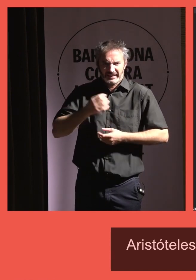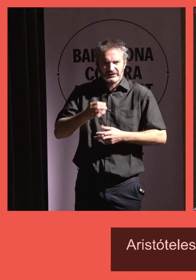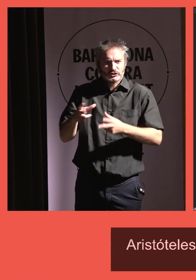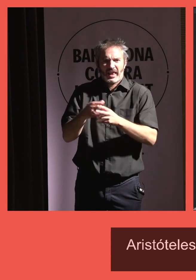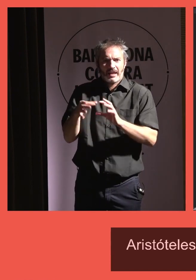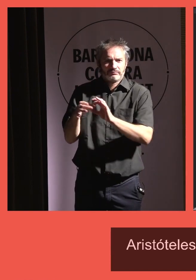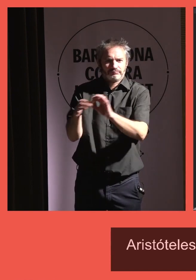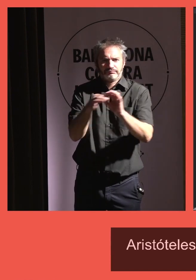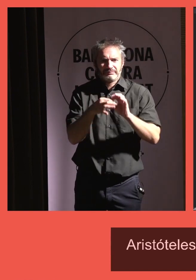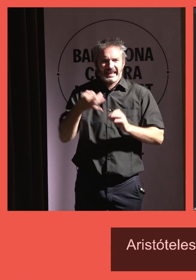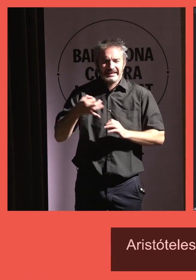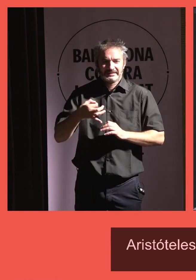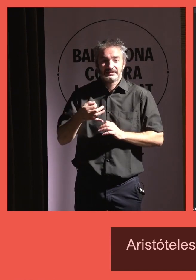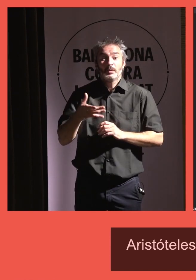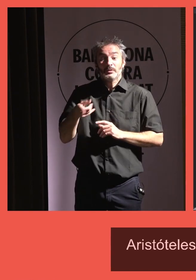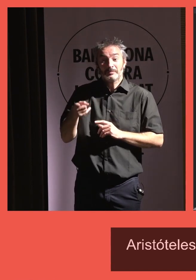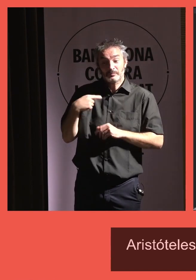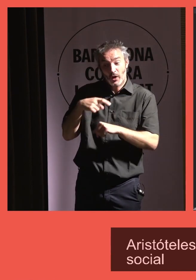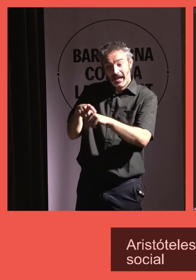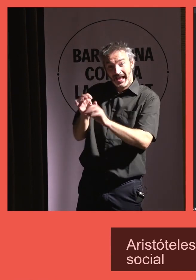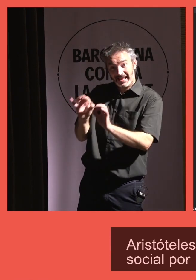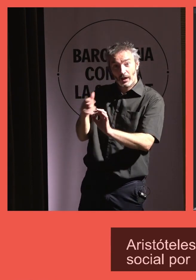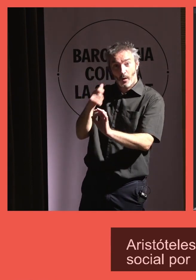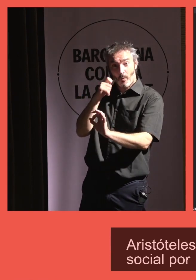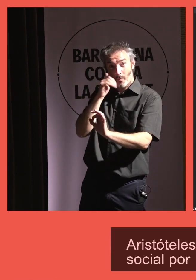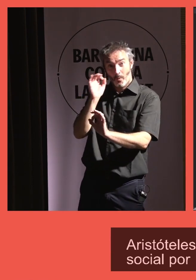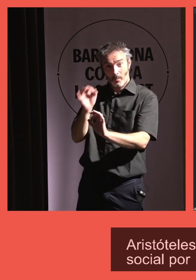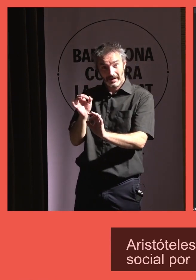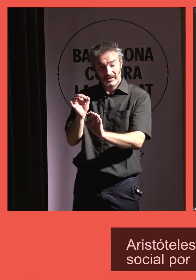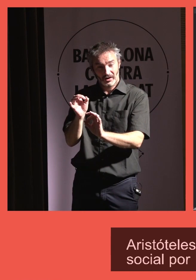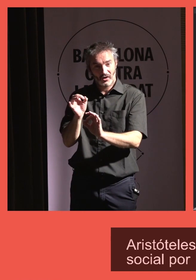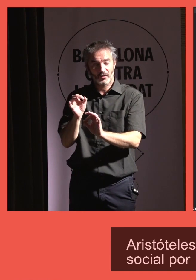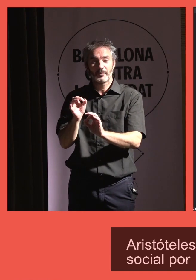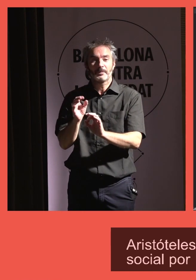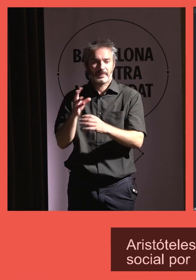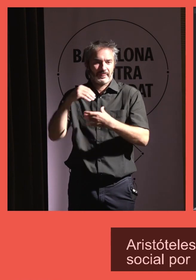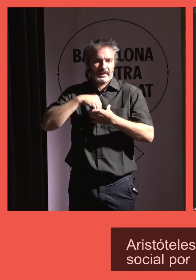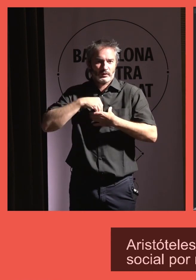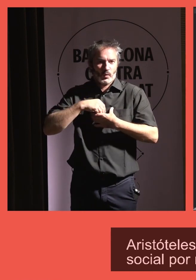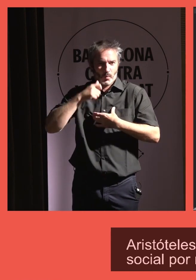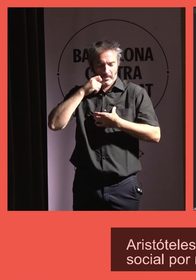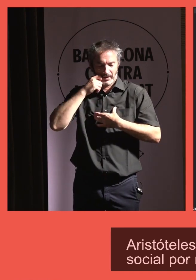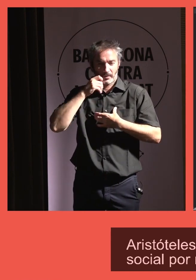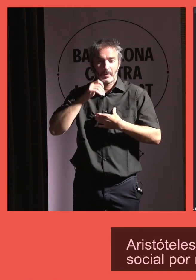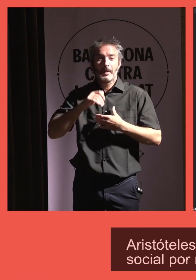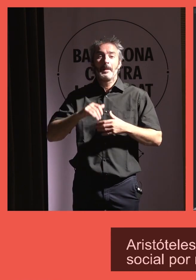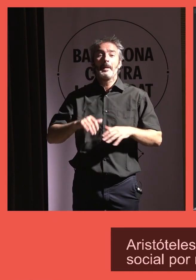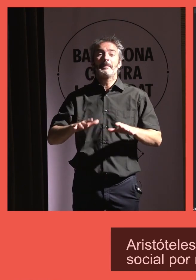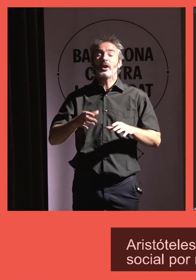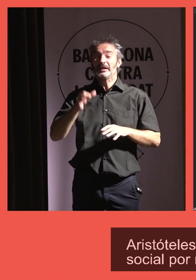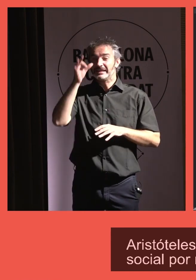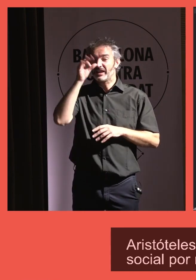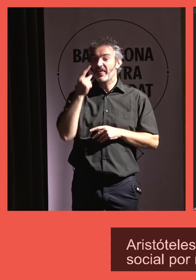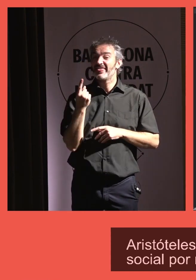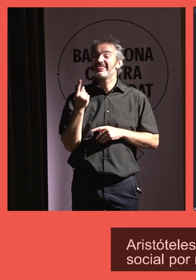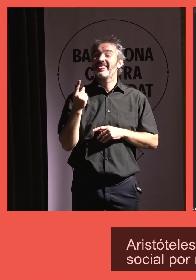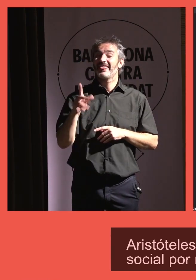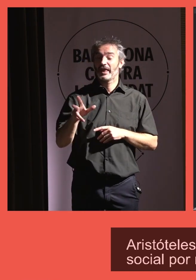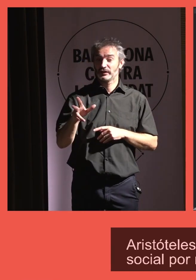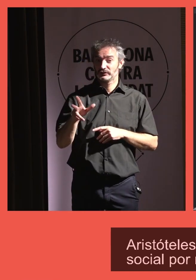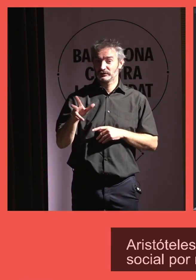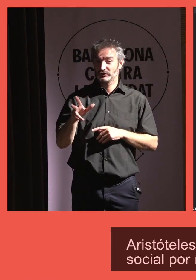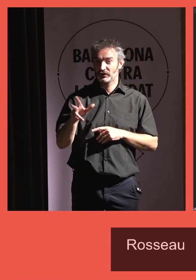bueno, pues ese carácter gregario puede inherencia a la naturaleza humana. Pero yo creo que Rousseau, en el siglo XVIII, quien se